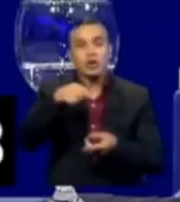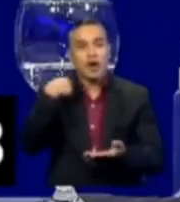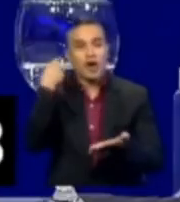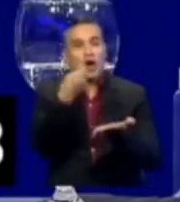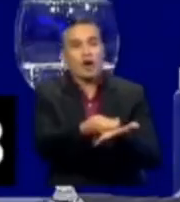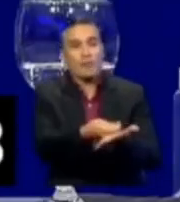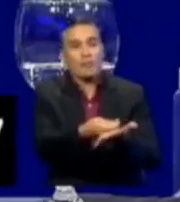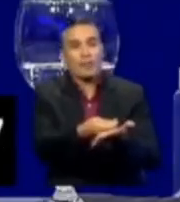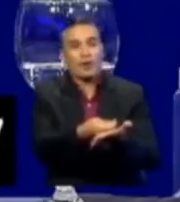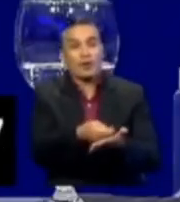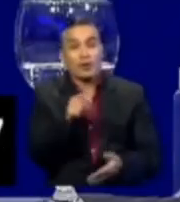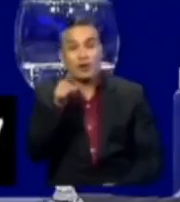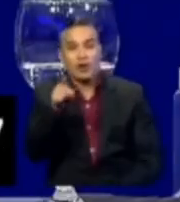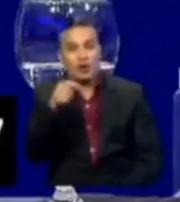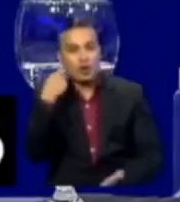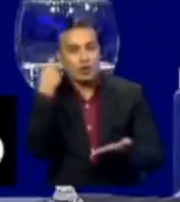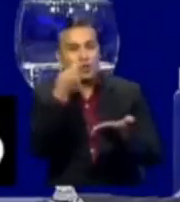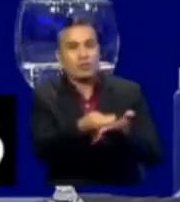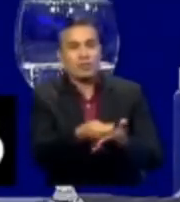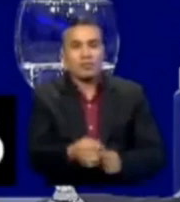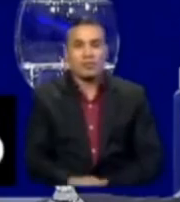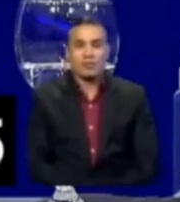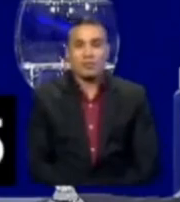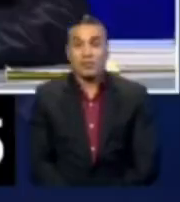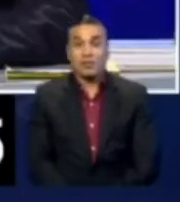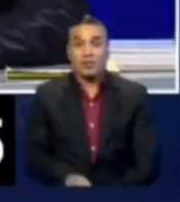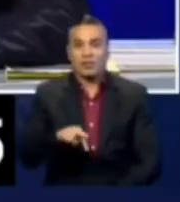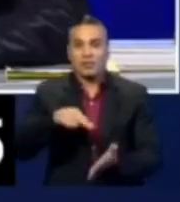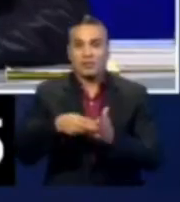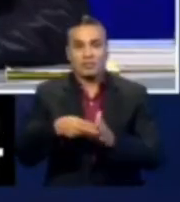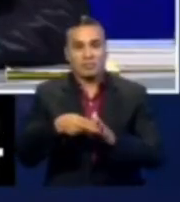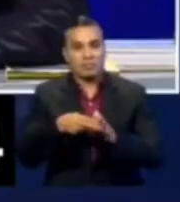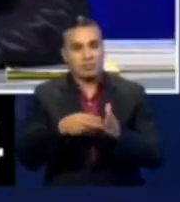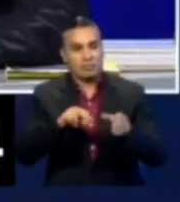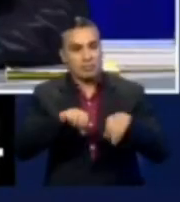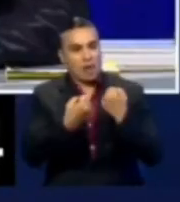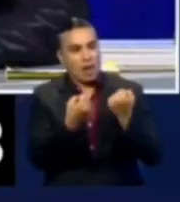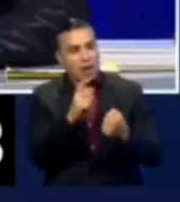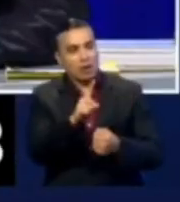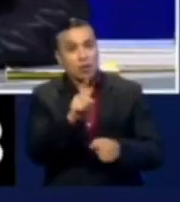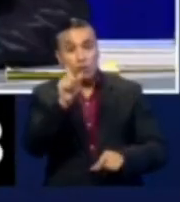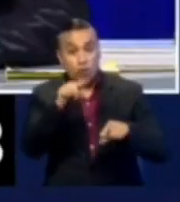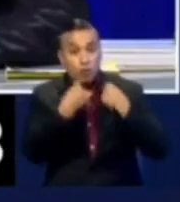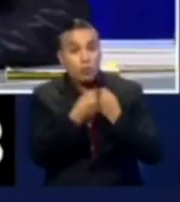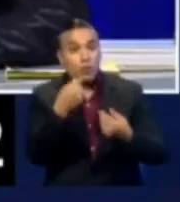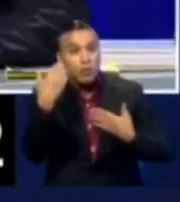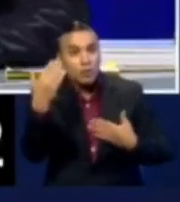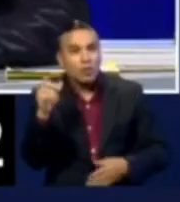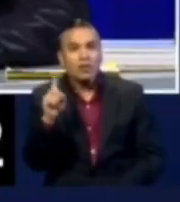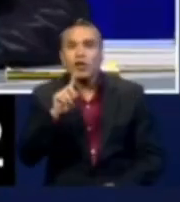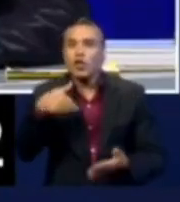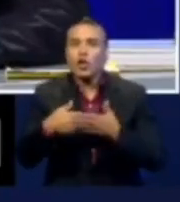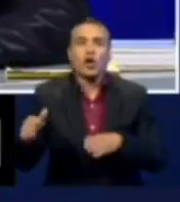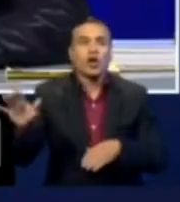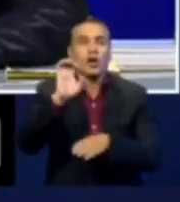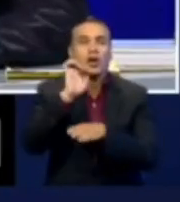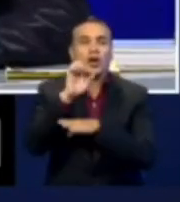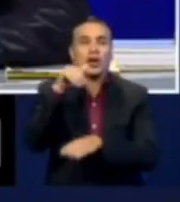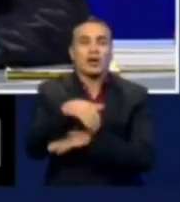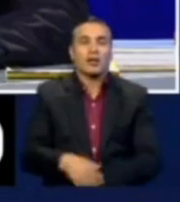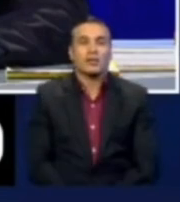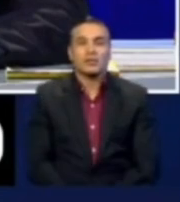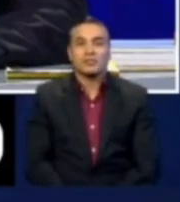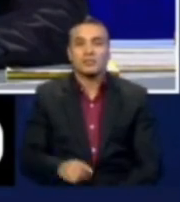compraron. Ustedes lo compraron. Y esa traición no fue a una persona, a un movimiento. Fue a todo el pueblo ecuatoriano.